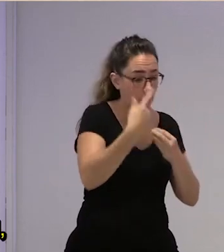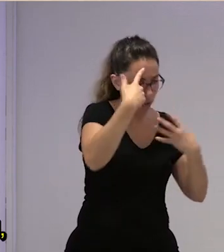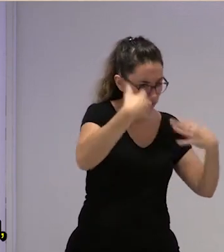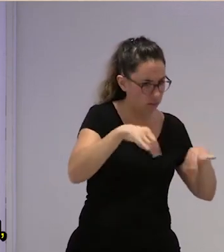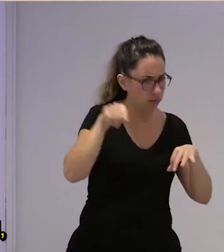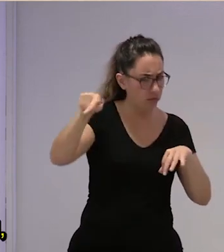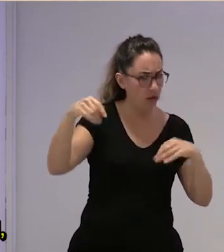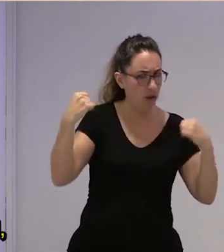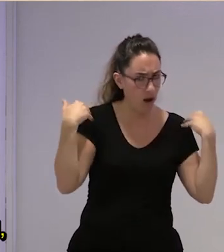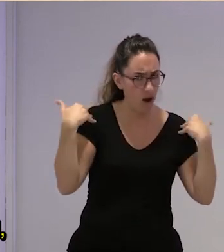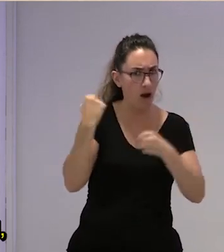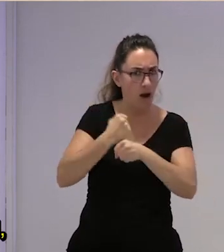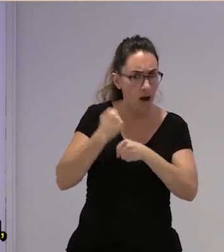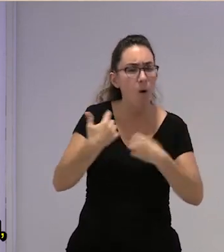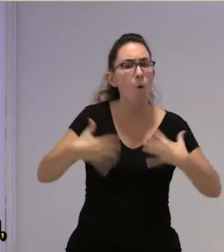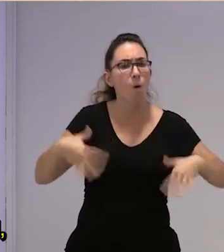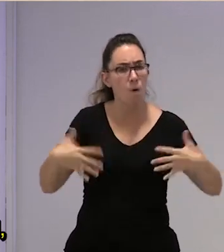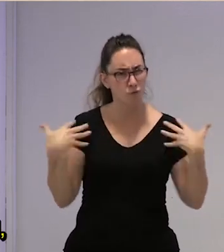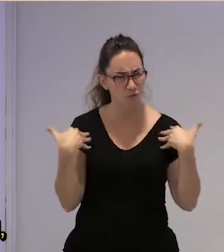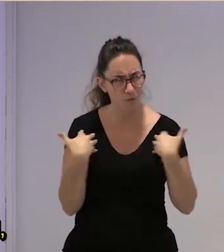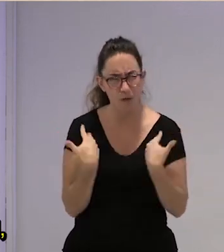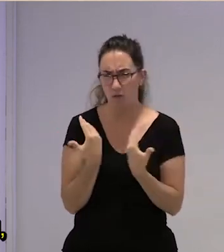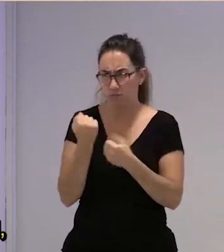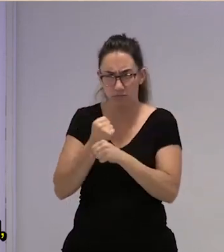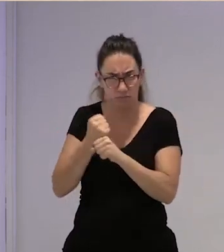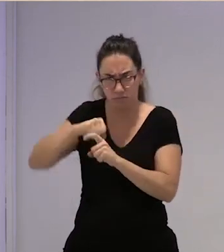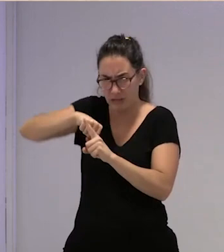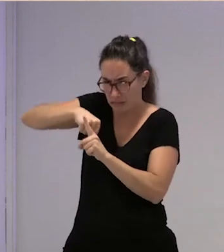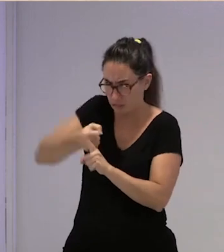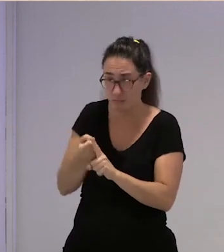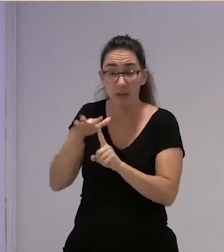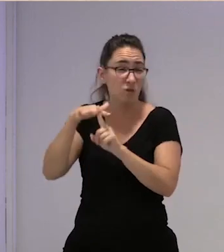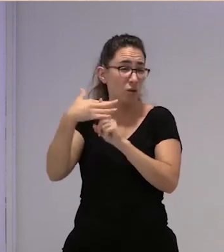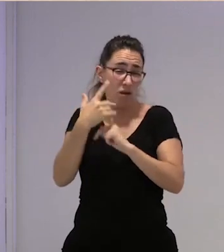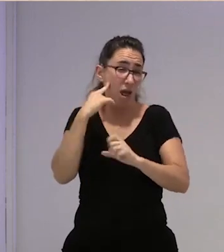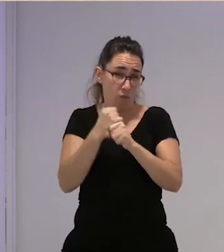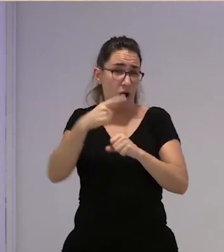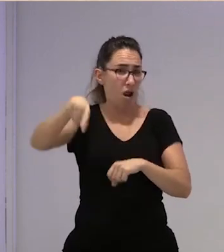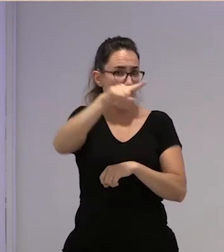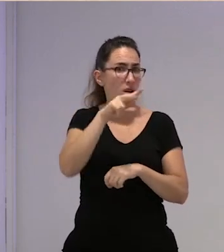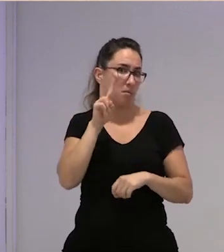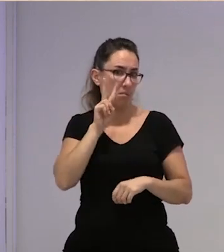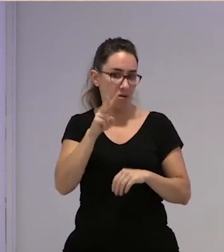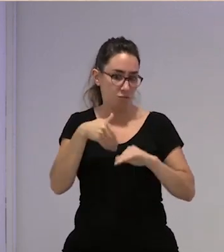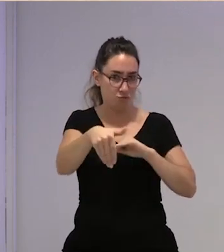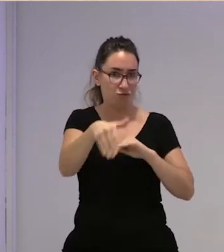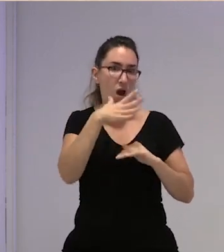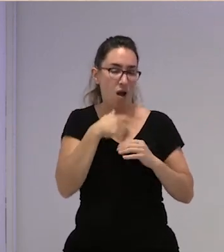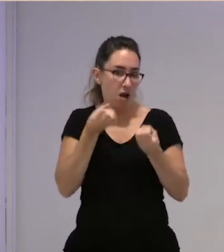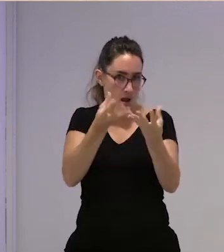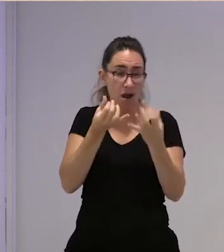sufrimiento que hay detrás, de situaciones laborales que de verdad, y lo vamos a ir desganando durante el próximo ratito,